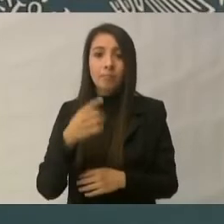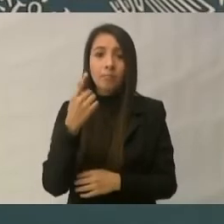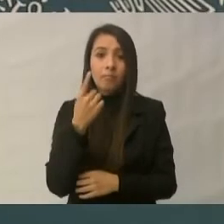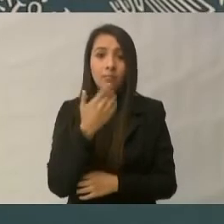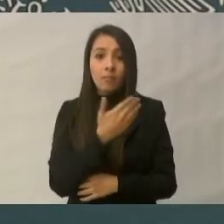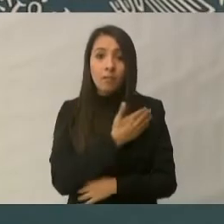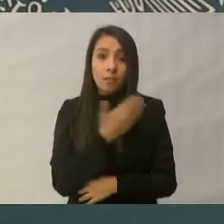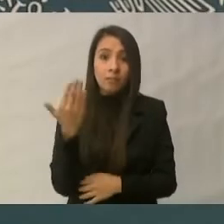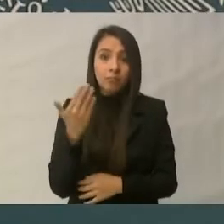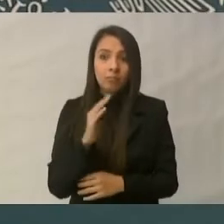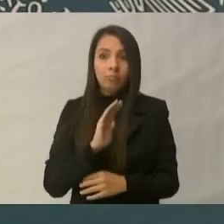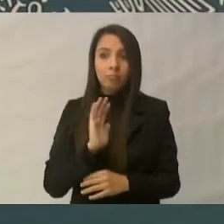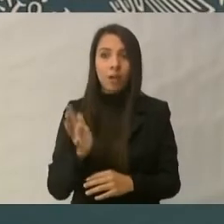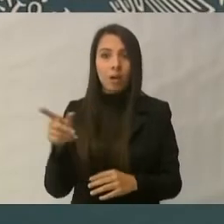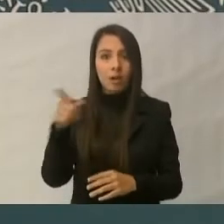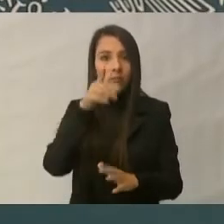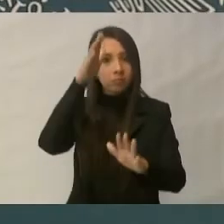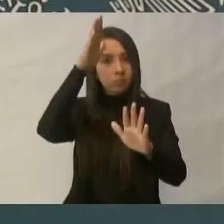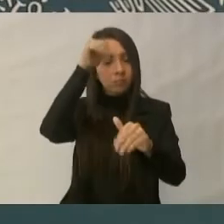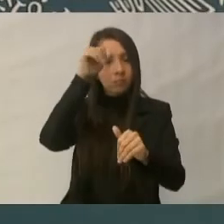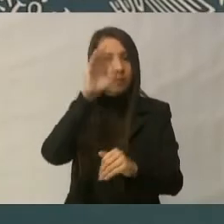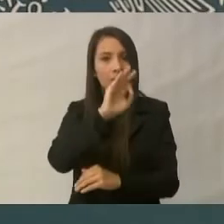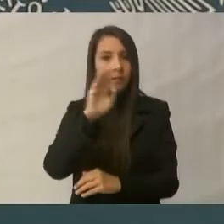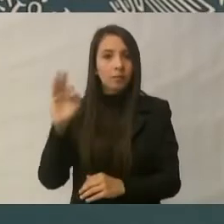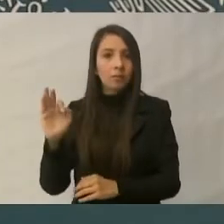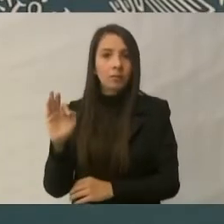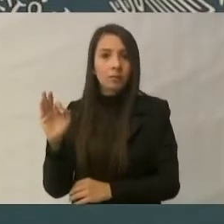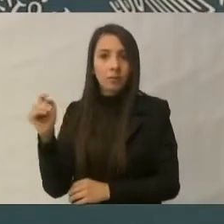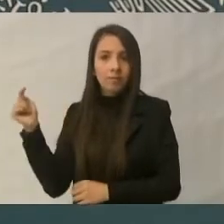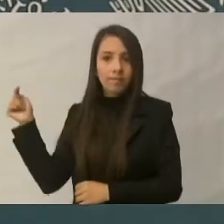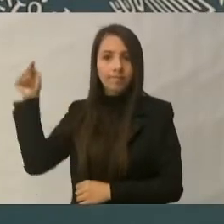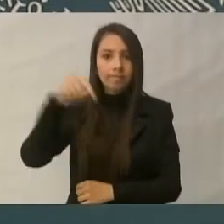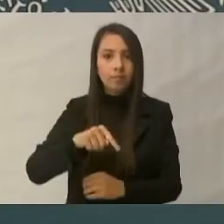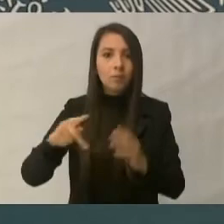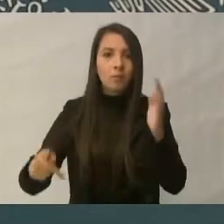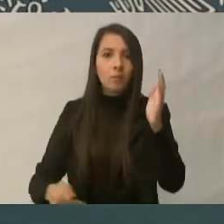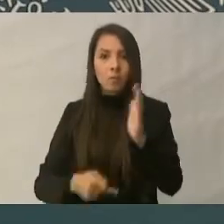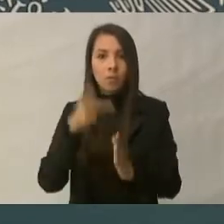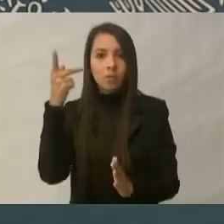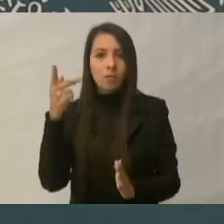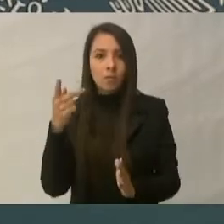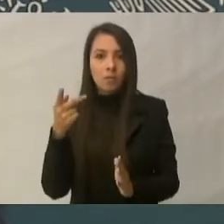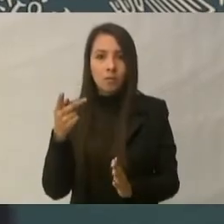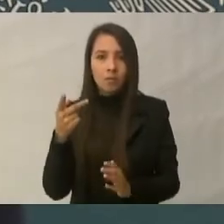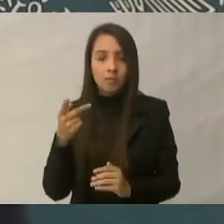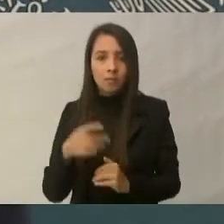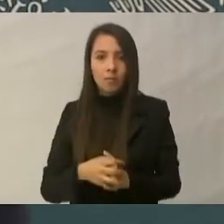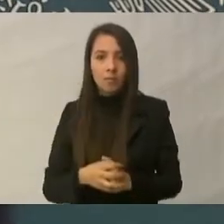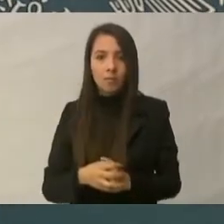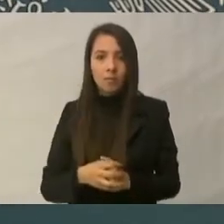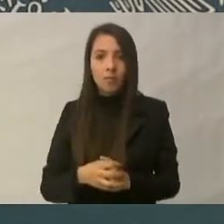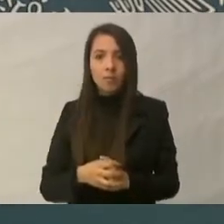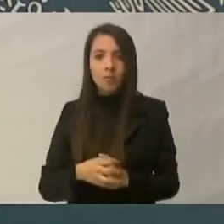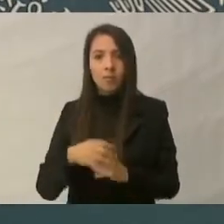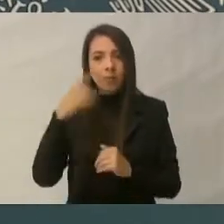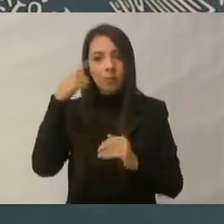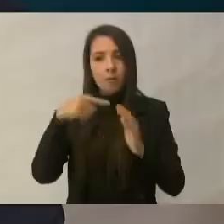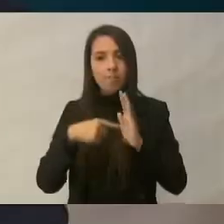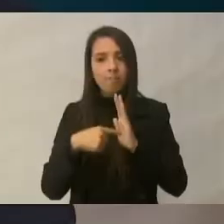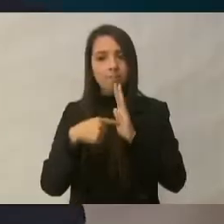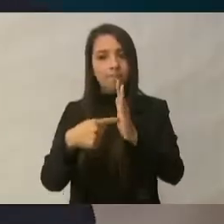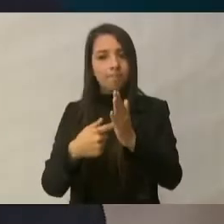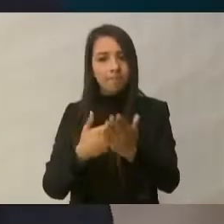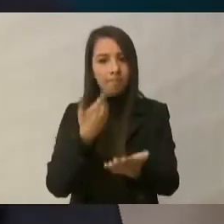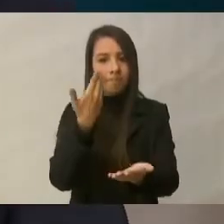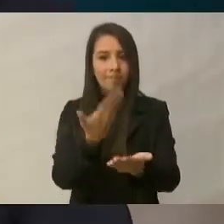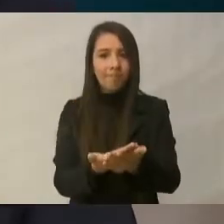se tiene una fecha para venir a exponer y poner